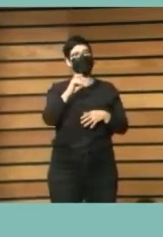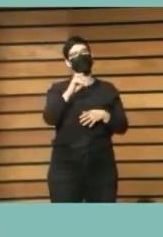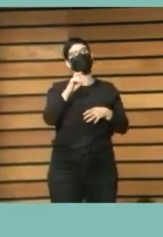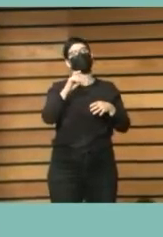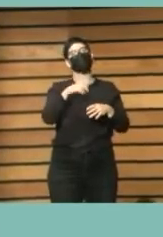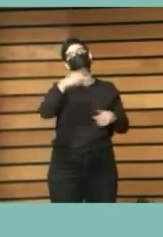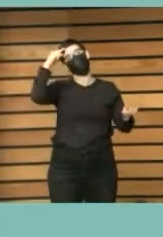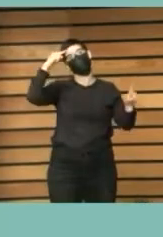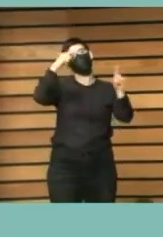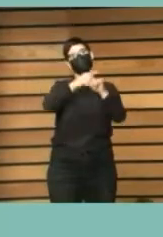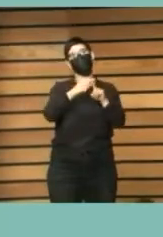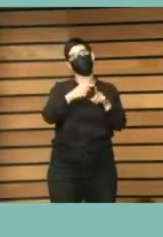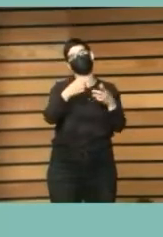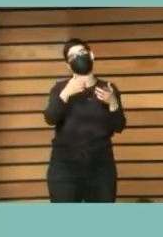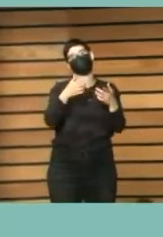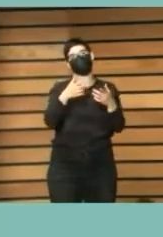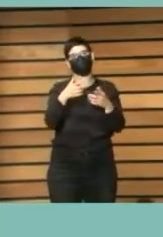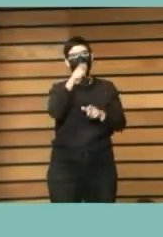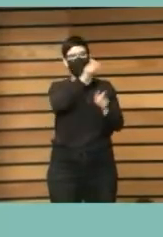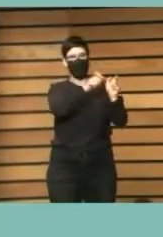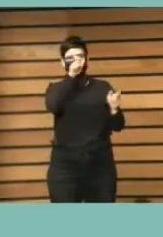ojo lindo podría haber hecho antes